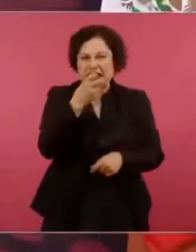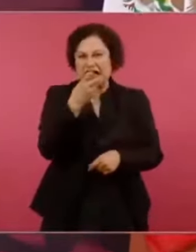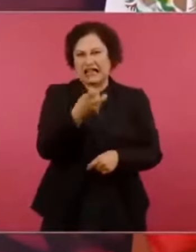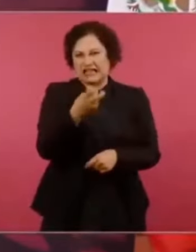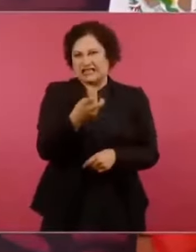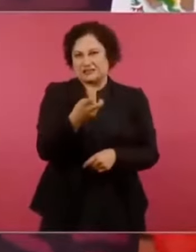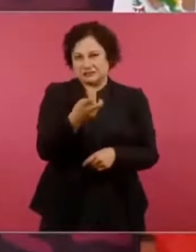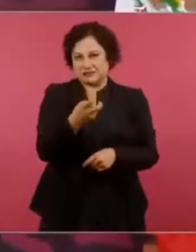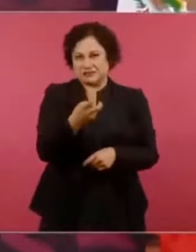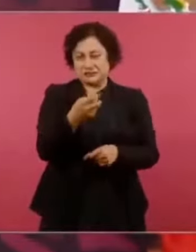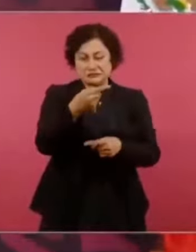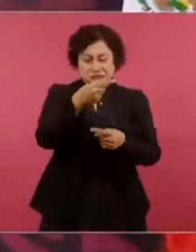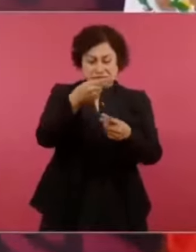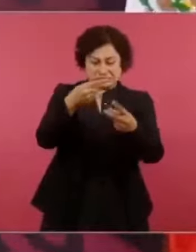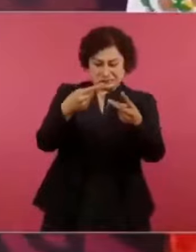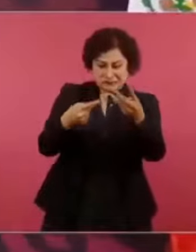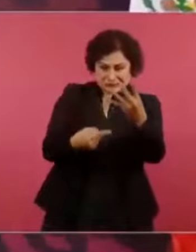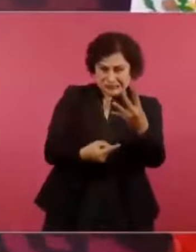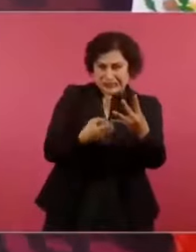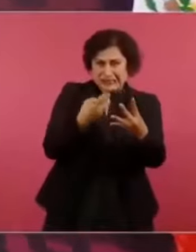Es tan